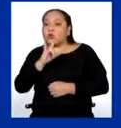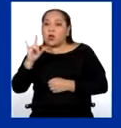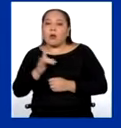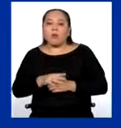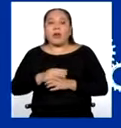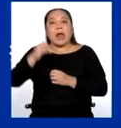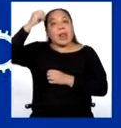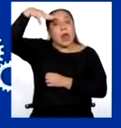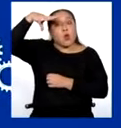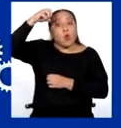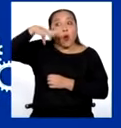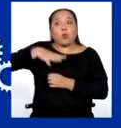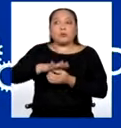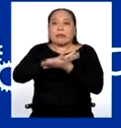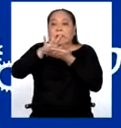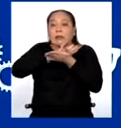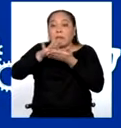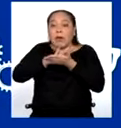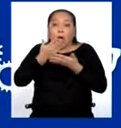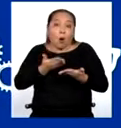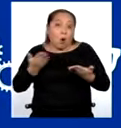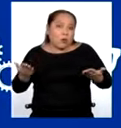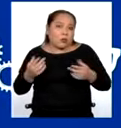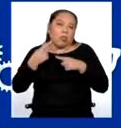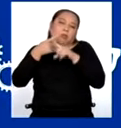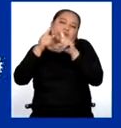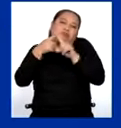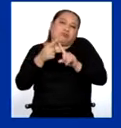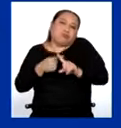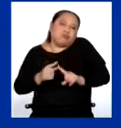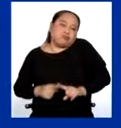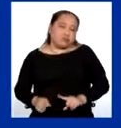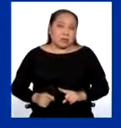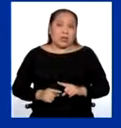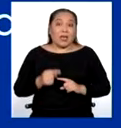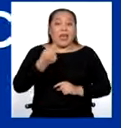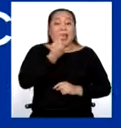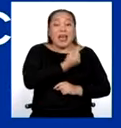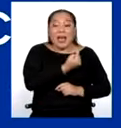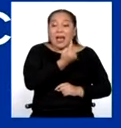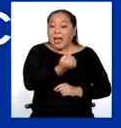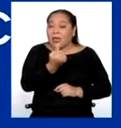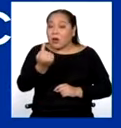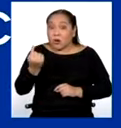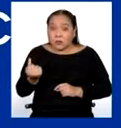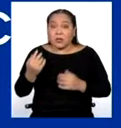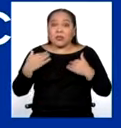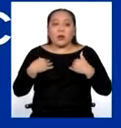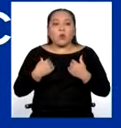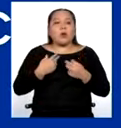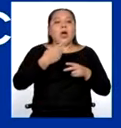en la que se limpiaron los productos, etc. Todo producto tiene una huella hídrica.